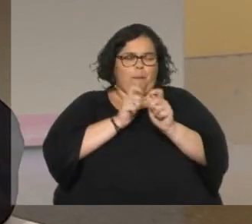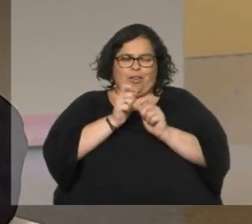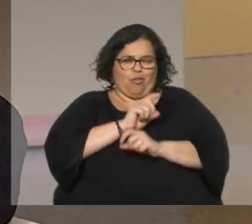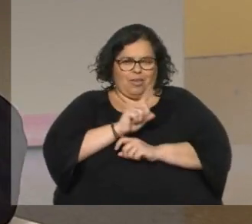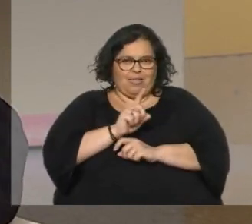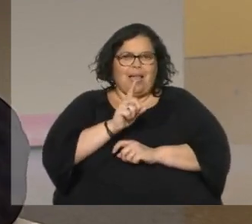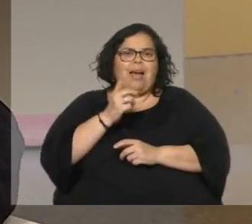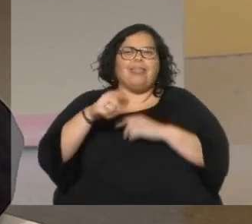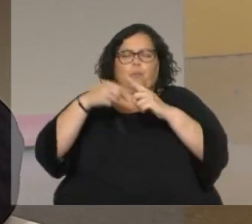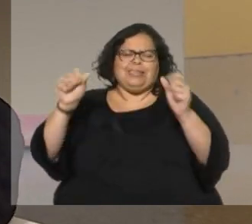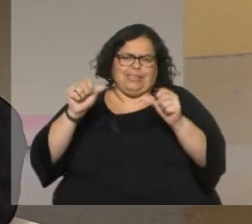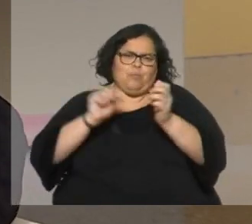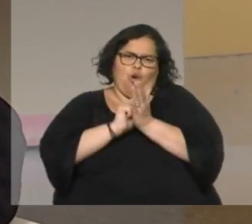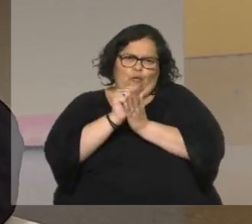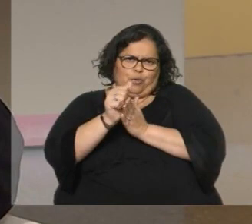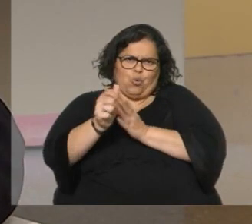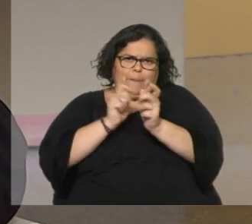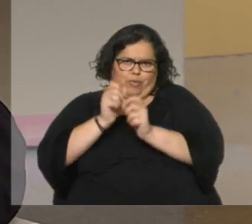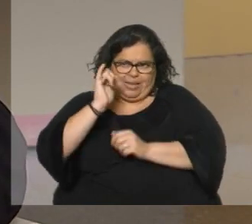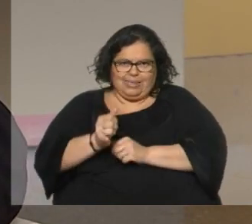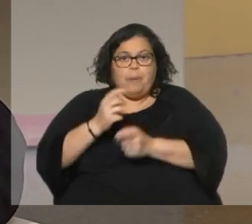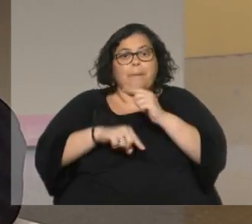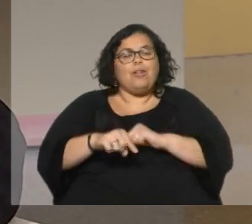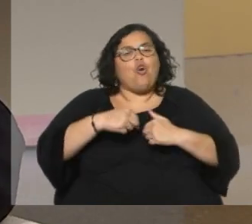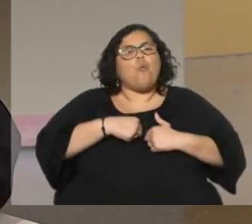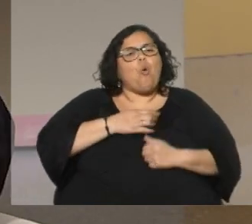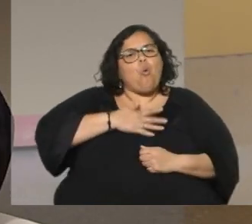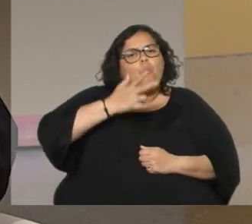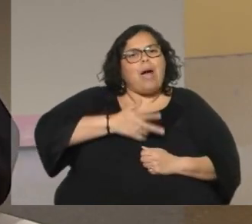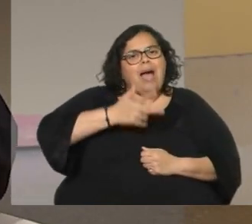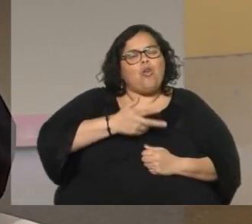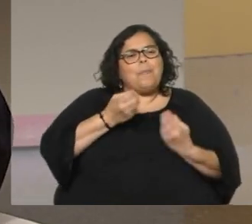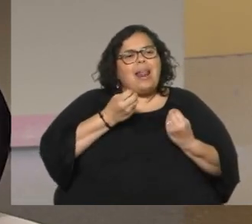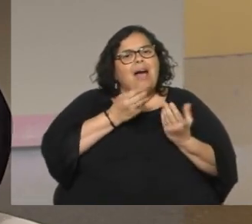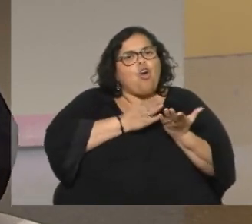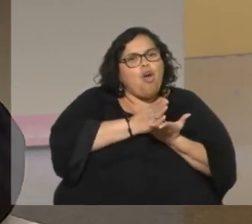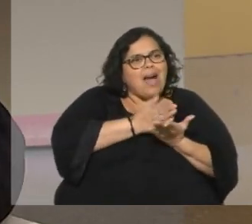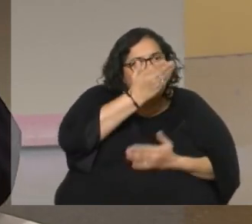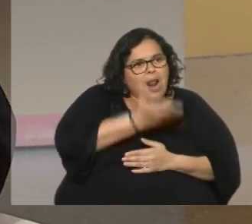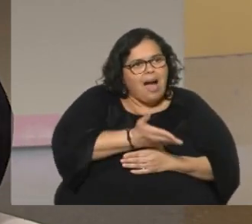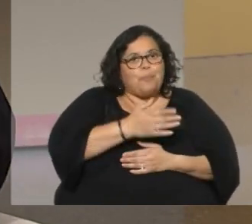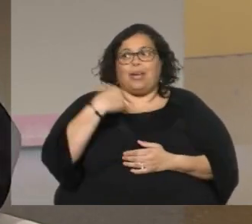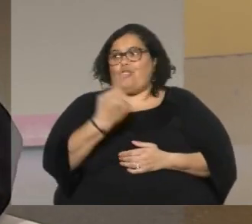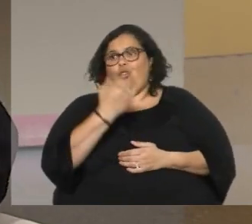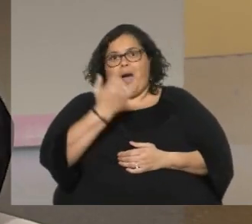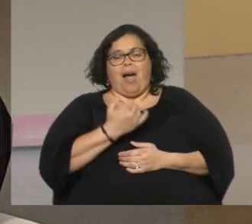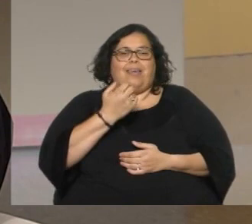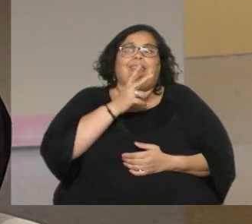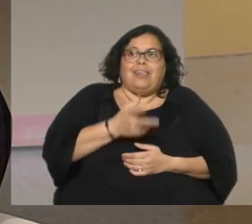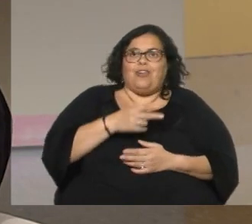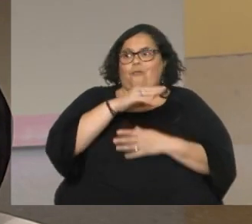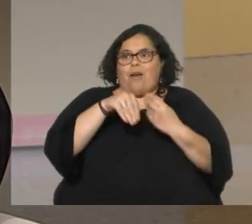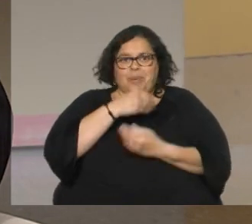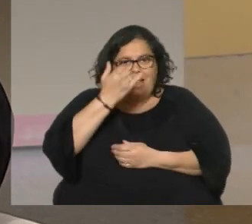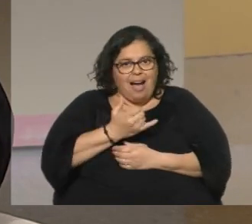obviamente después hicimos toda la cobertura pero sí como ser humano a tratar de colaborar porque todos somos padres todos tenemos familia y todos queremos